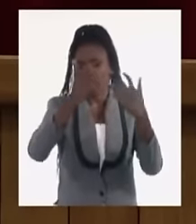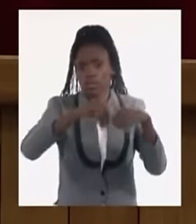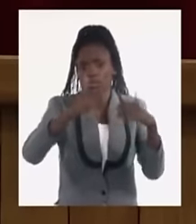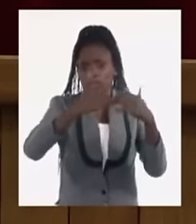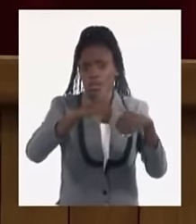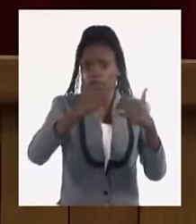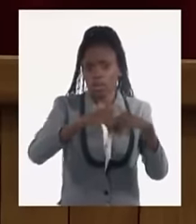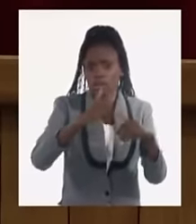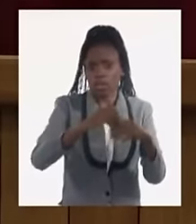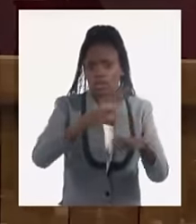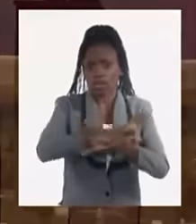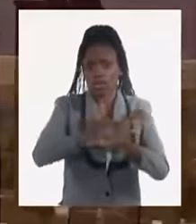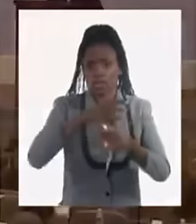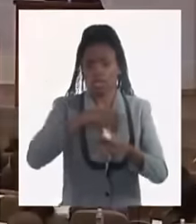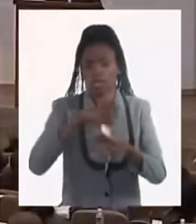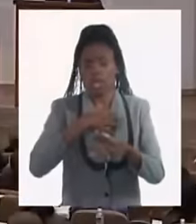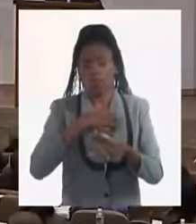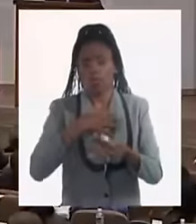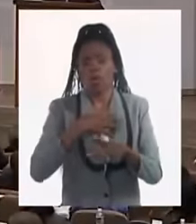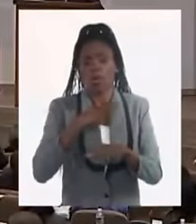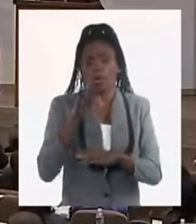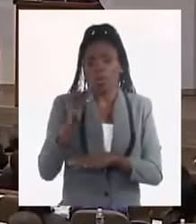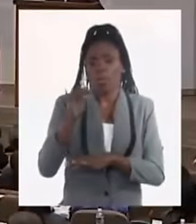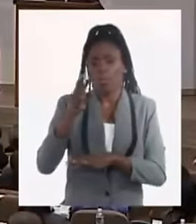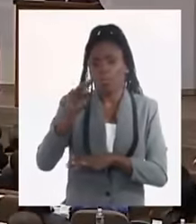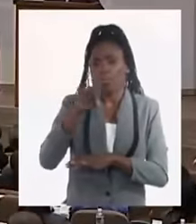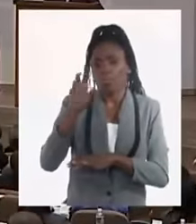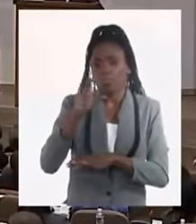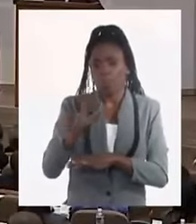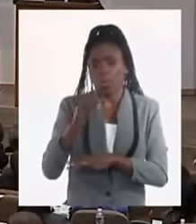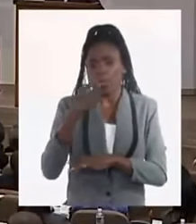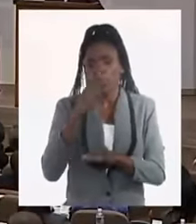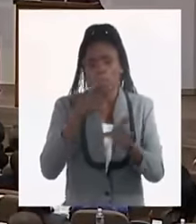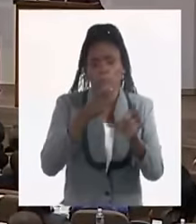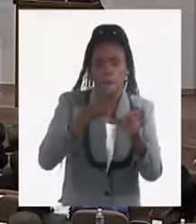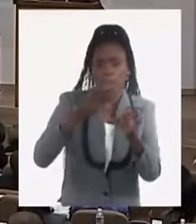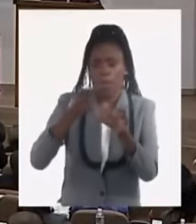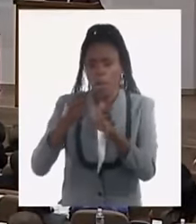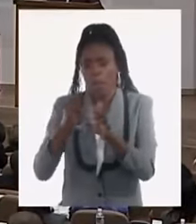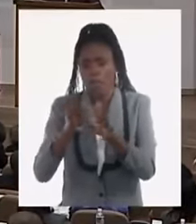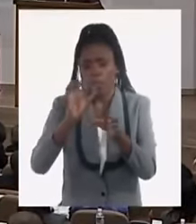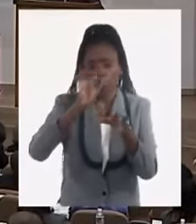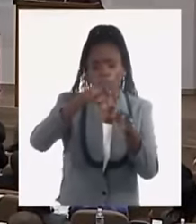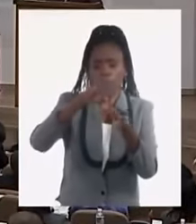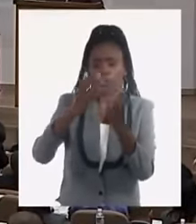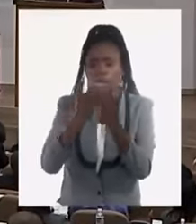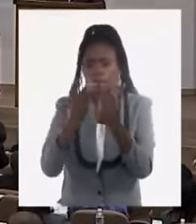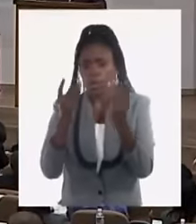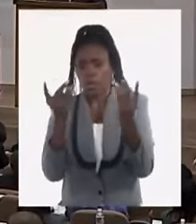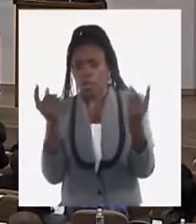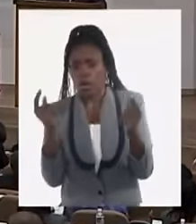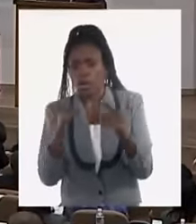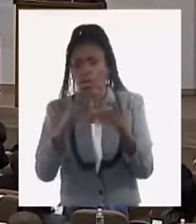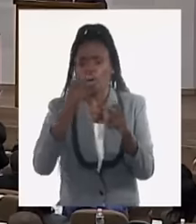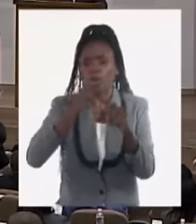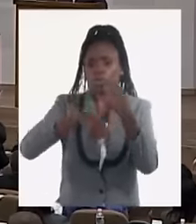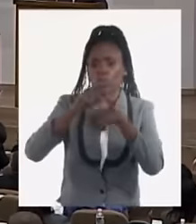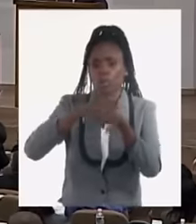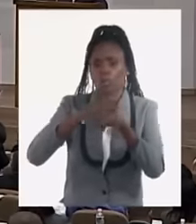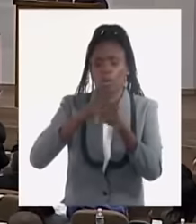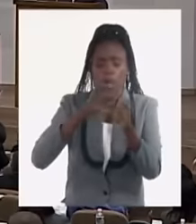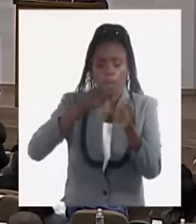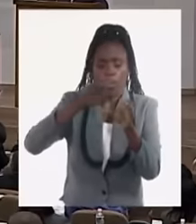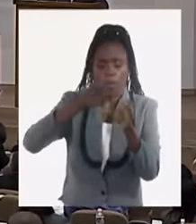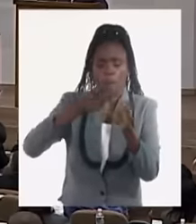cuando tenemos el pienso importado, producir cuando tenemos el fertilizante importado, producir cuando tenemos los pesticidas